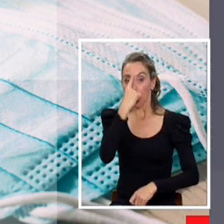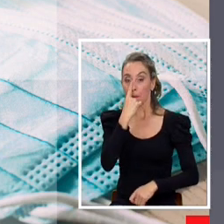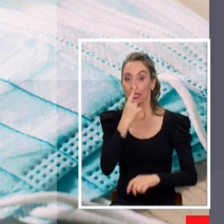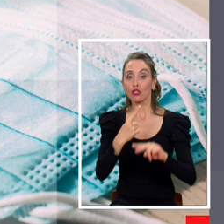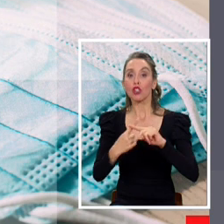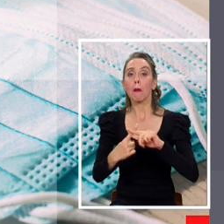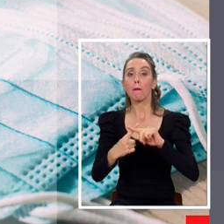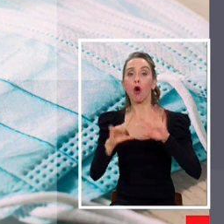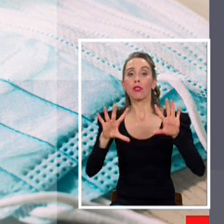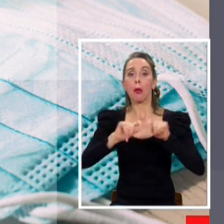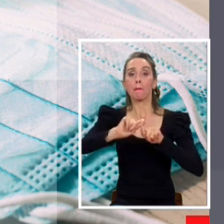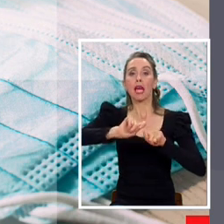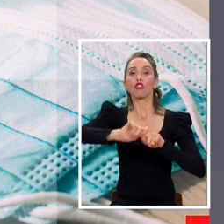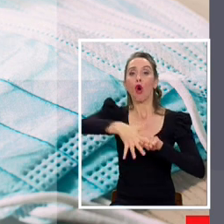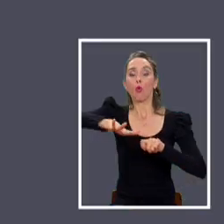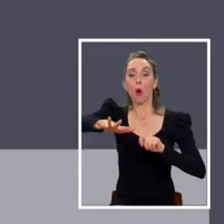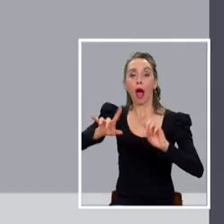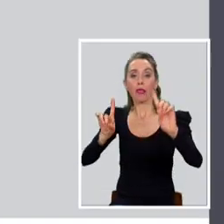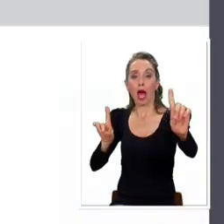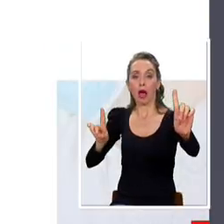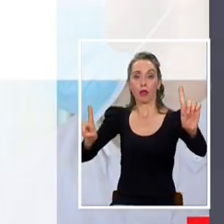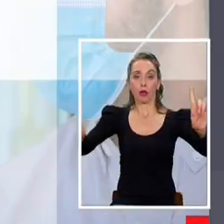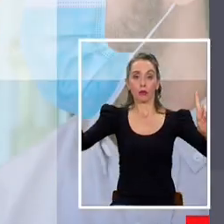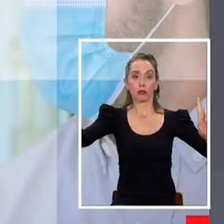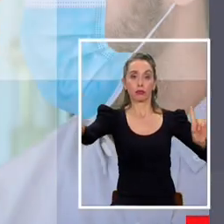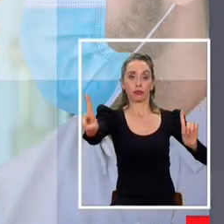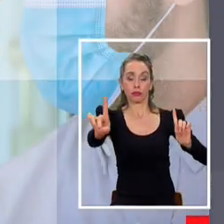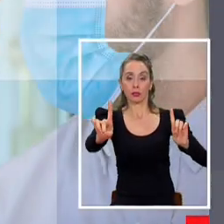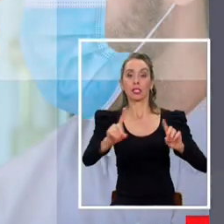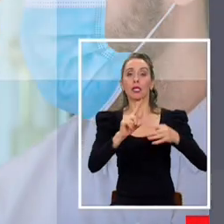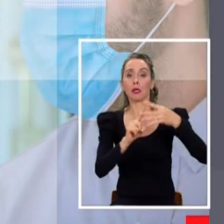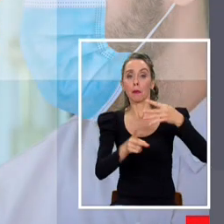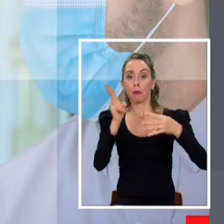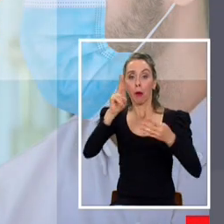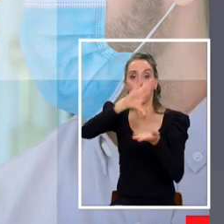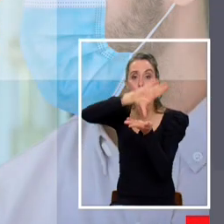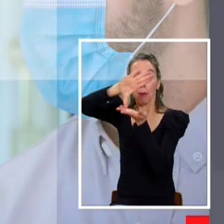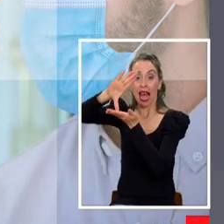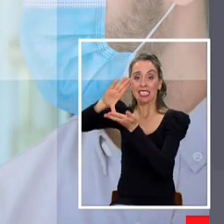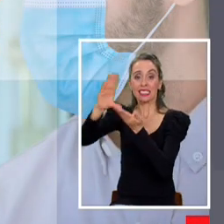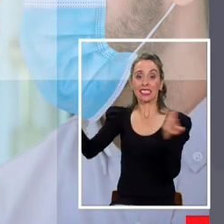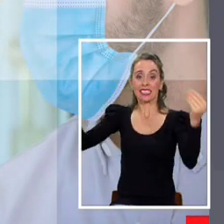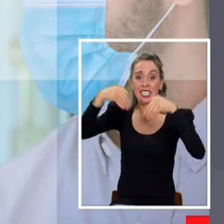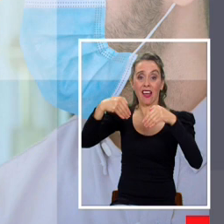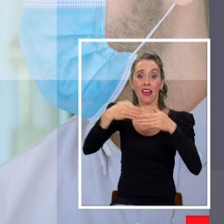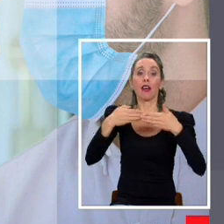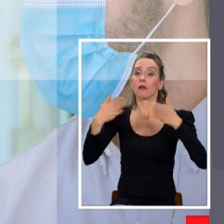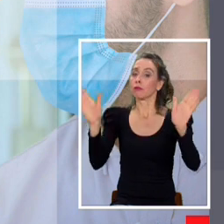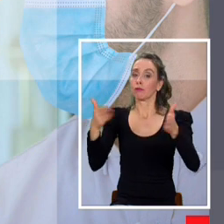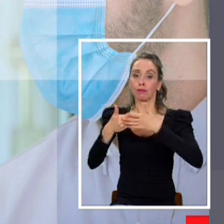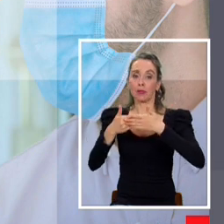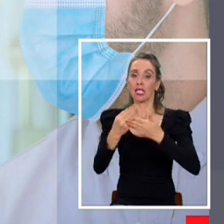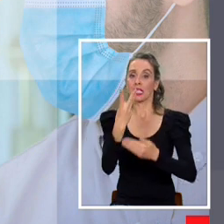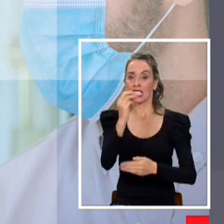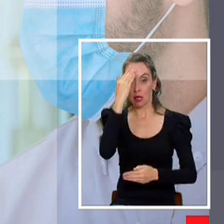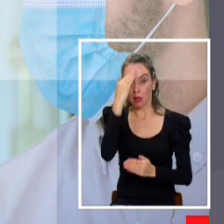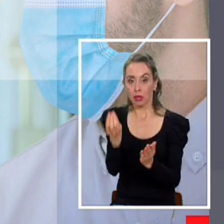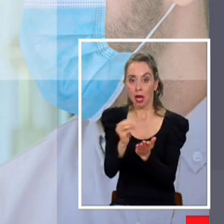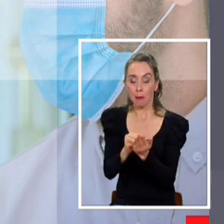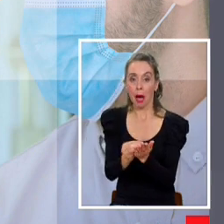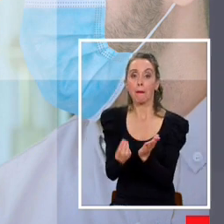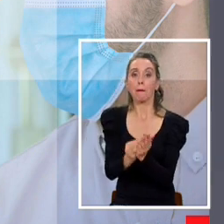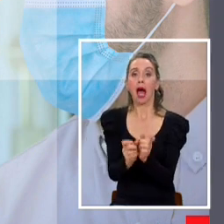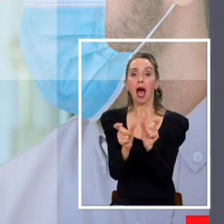10 metros cuadrados. Además, habrá restricciones generales. Las fronteras seguirán cerradas por otros 30 días y se aumentará la